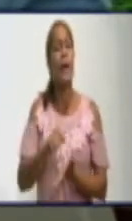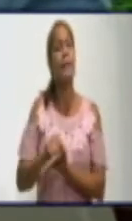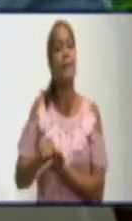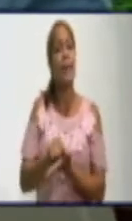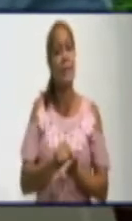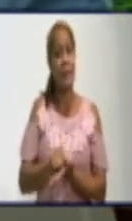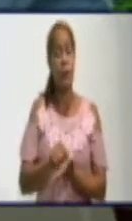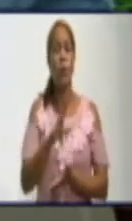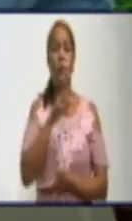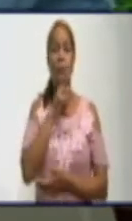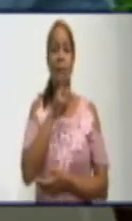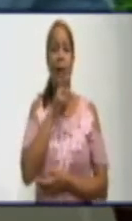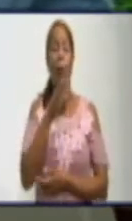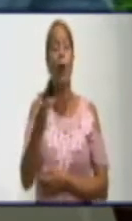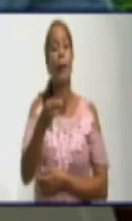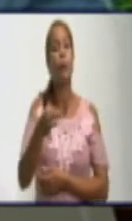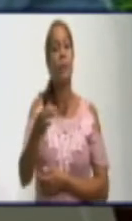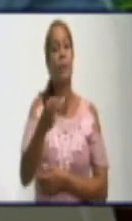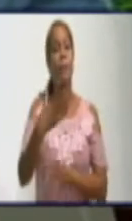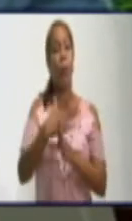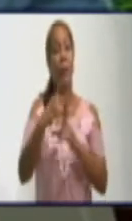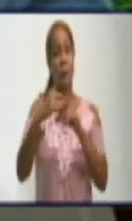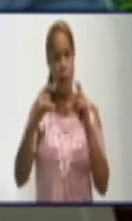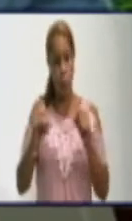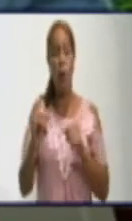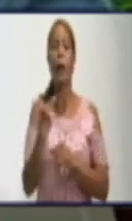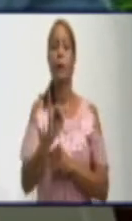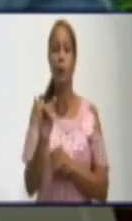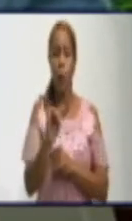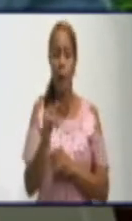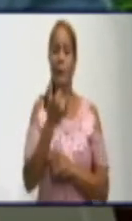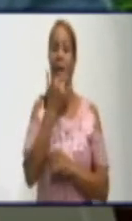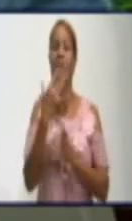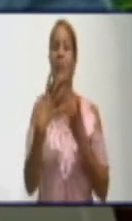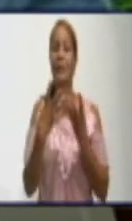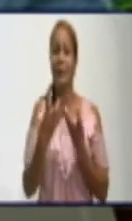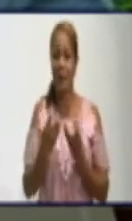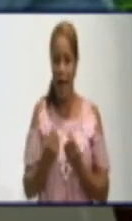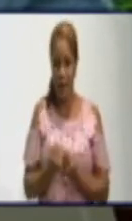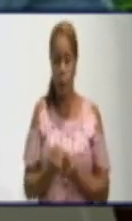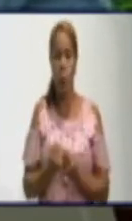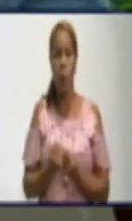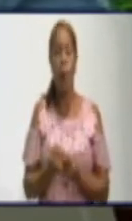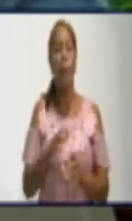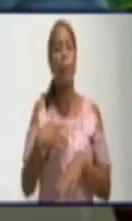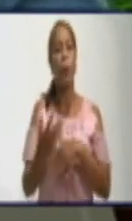de la Junta en el municipio de Medialuna, que está afectado por la solución del tanque de distribución,